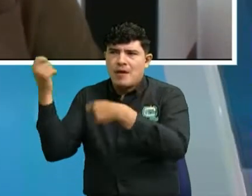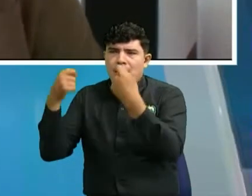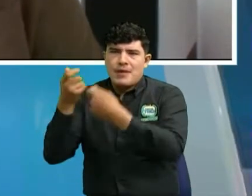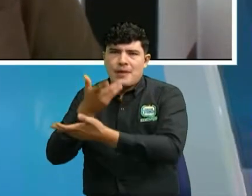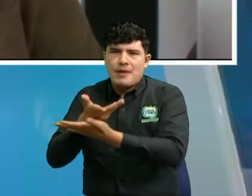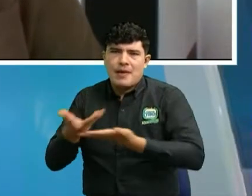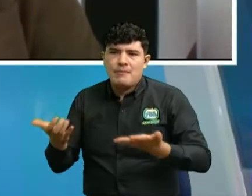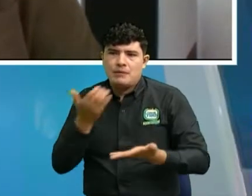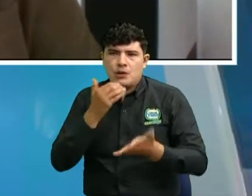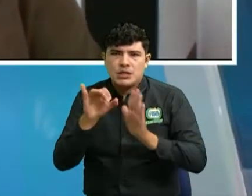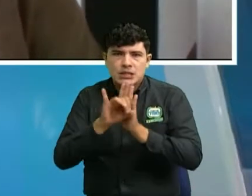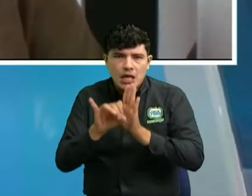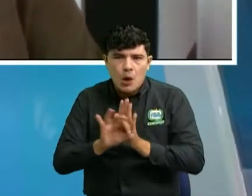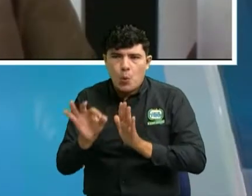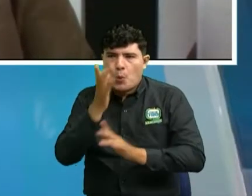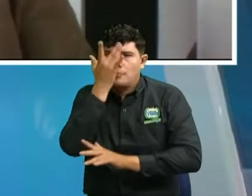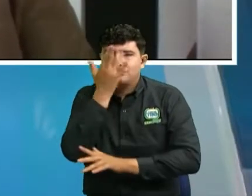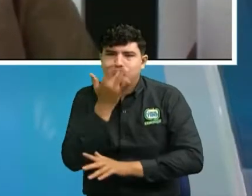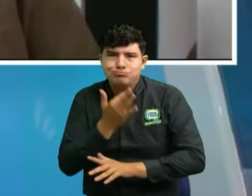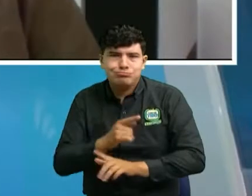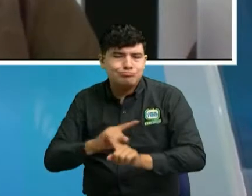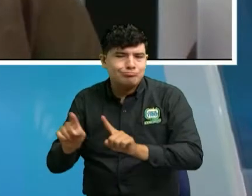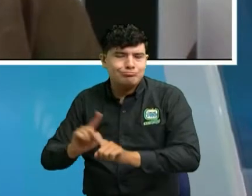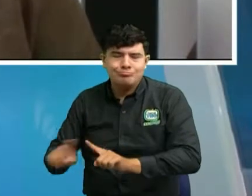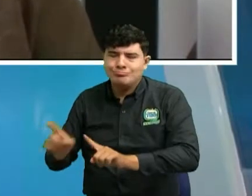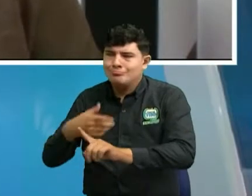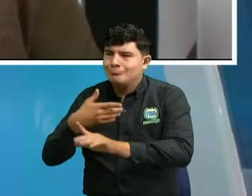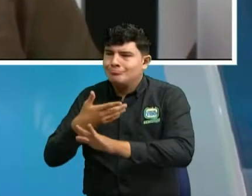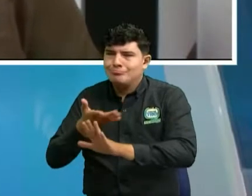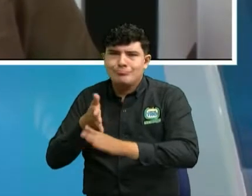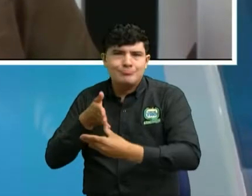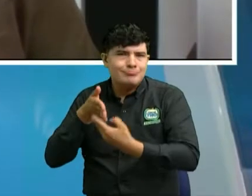Instagram por Facebook y por diferentes